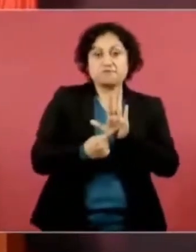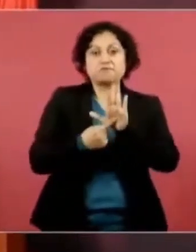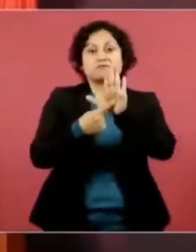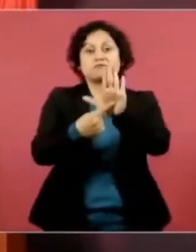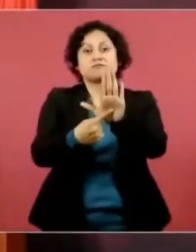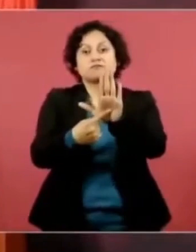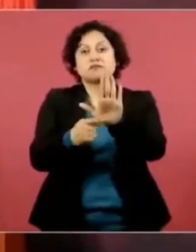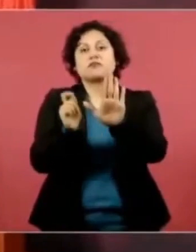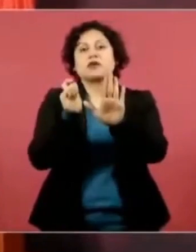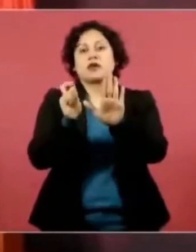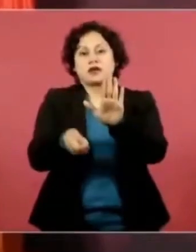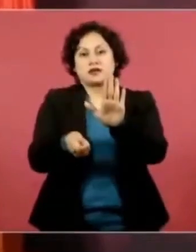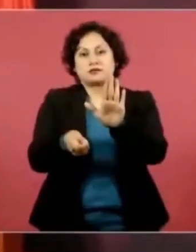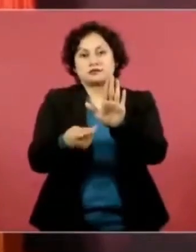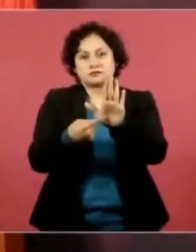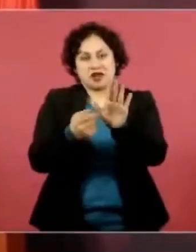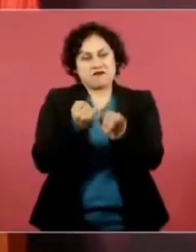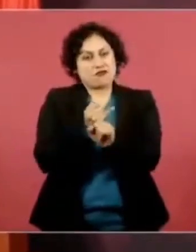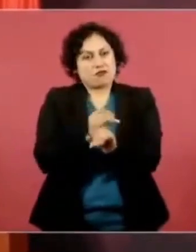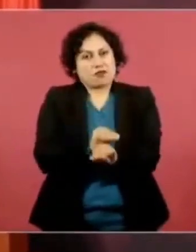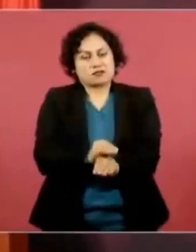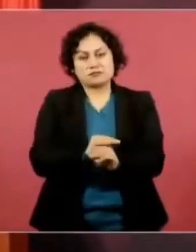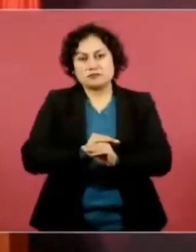vamos a estar informando.